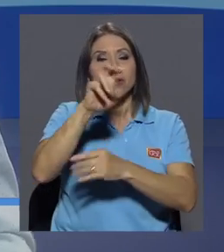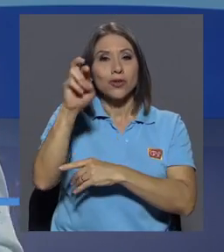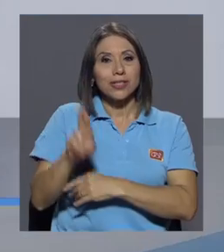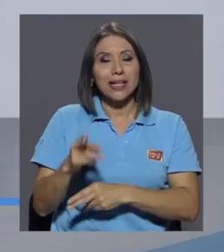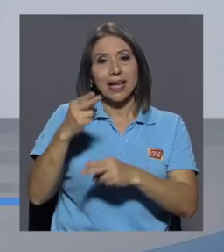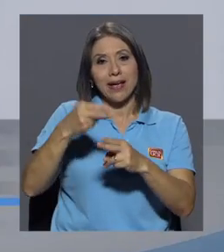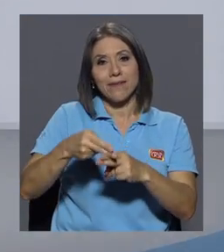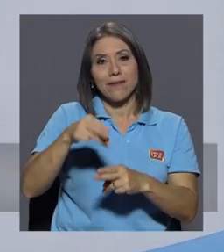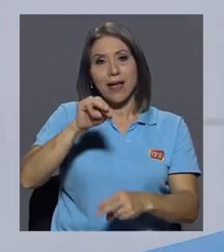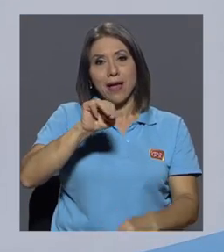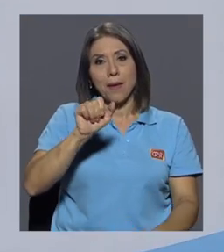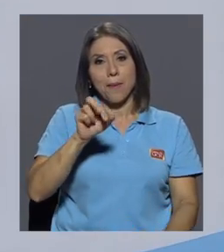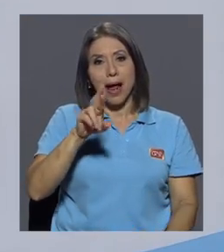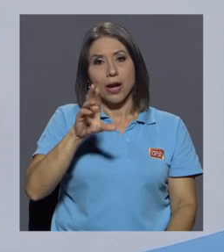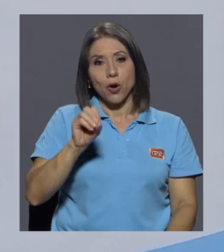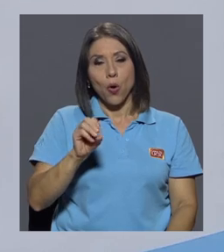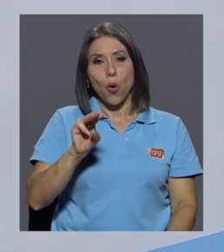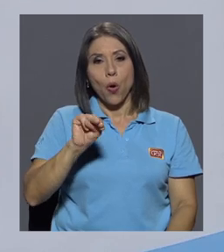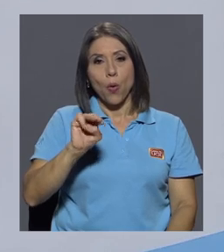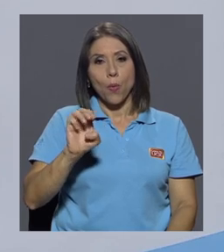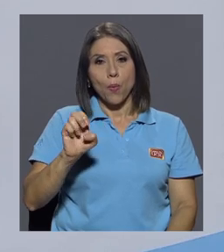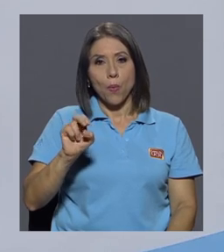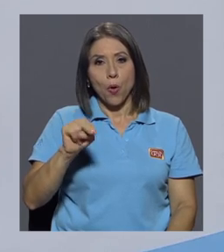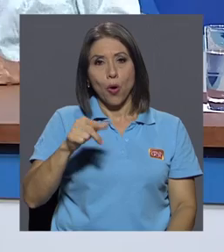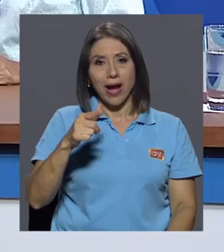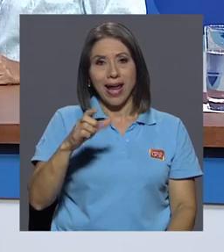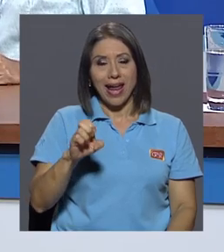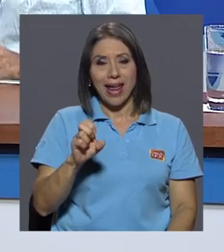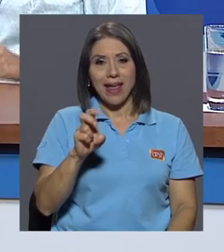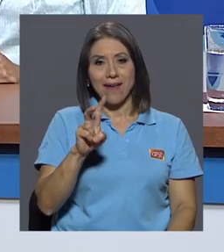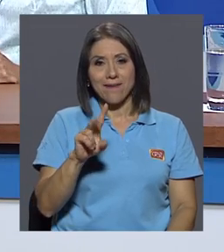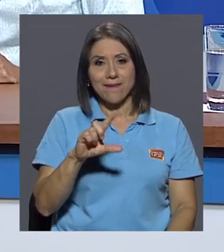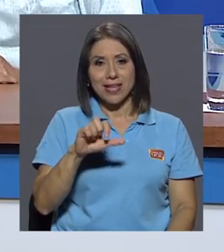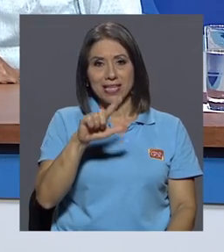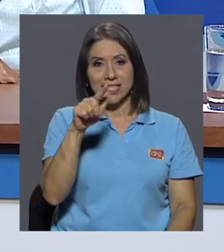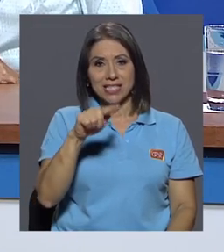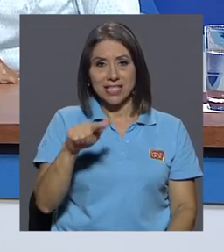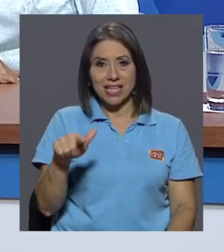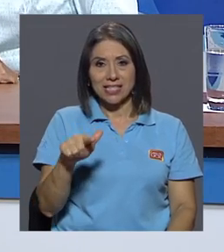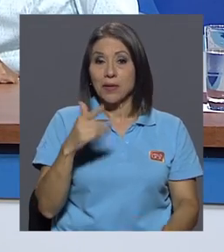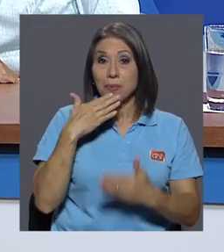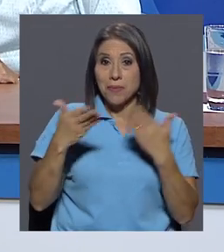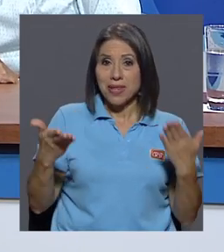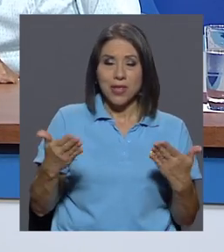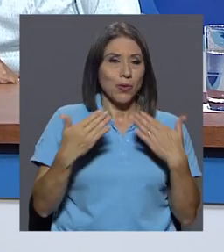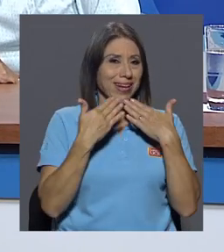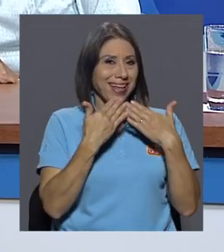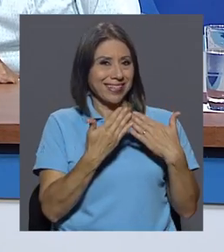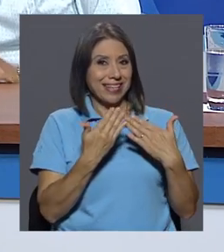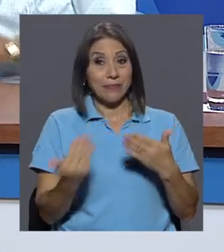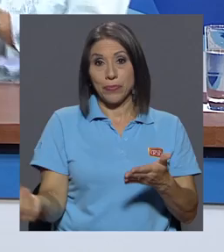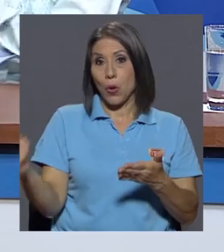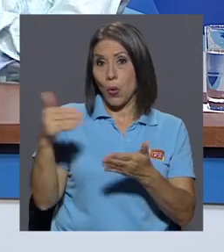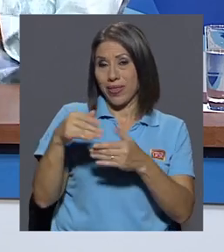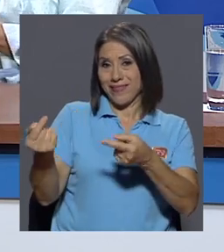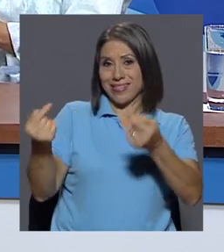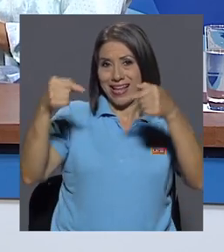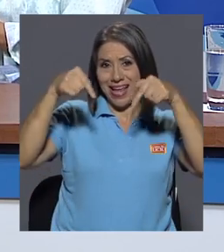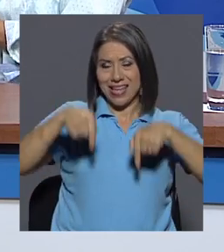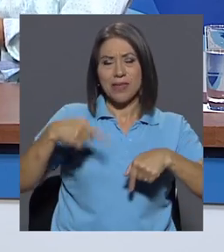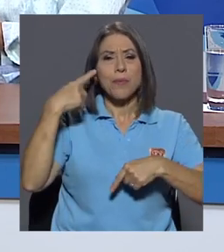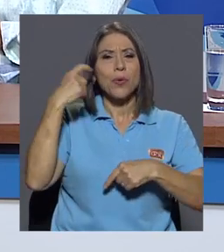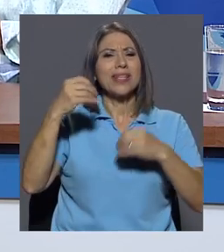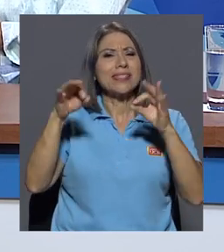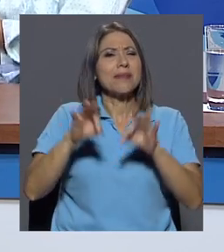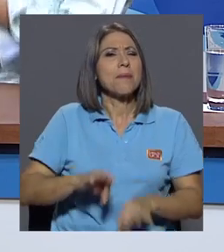Rica, Marco Monge Vilches. Marco, bienvenido desde la U. Muchas gracias. Y Marco, te he traído nuevamente en lo que va del año porque me pareció importante que la